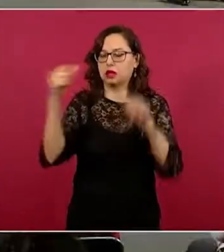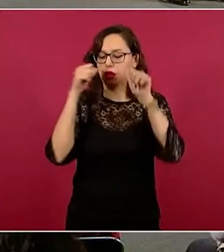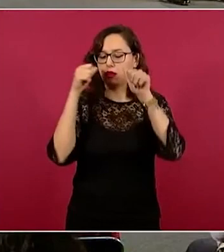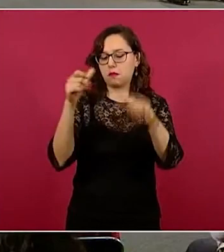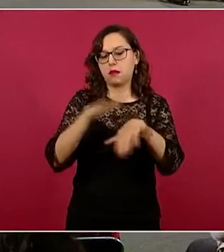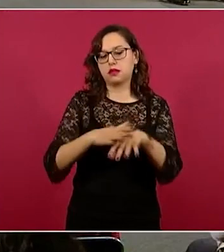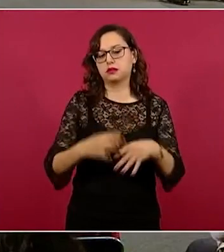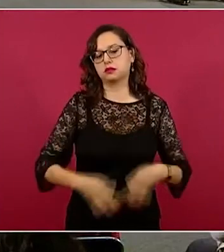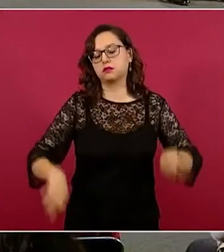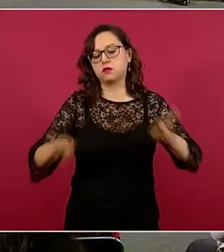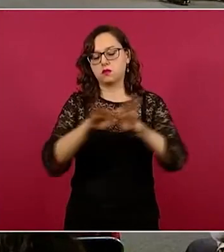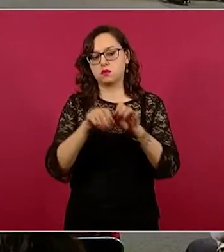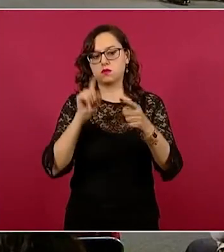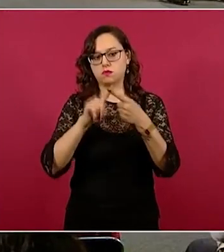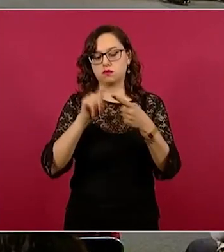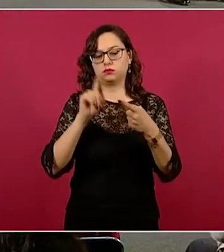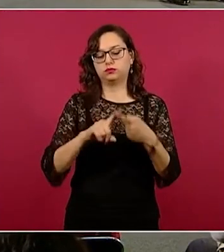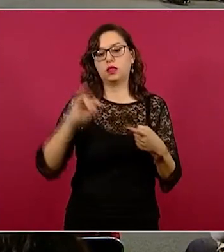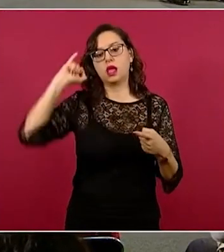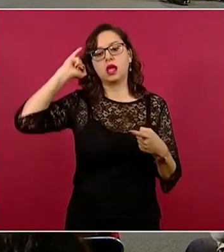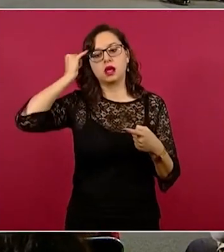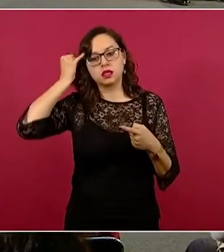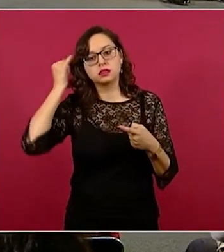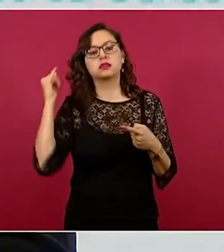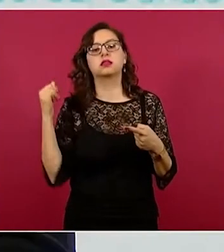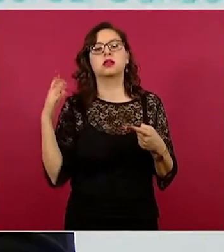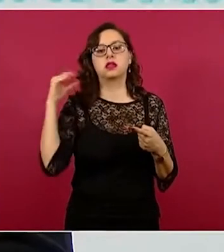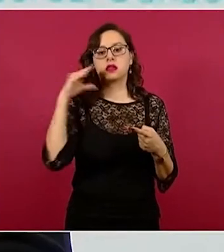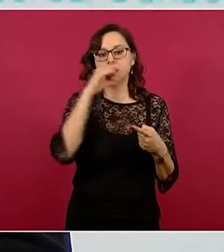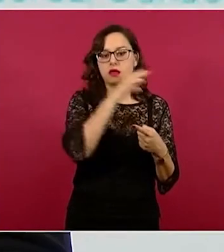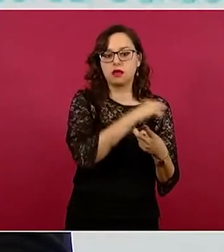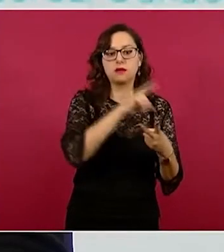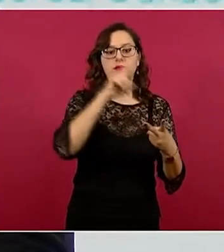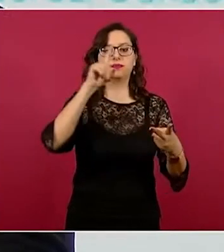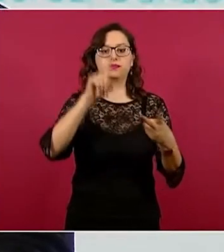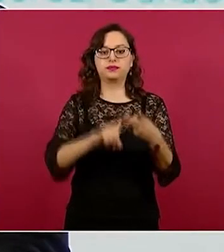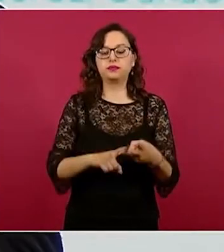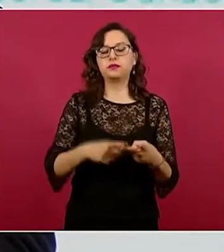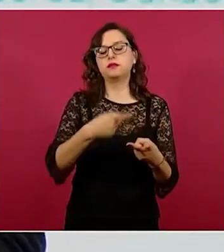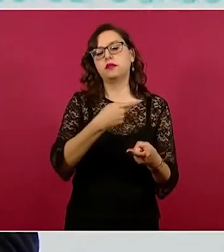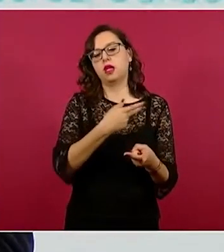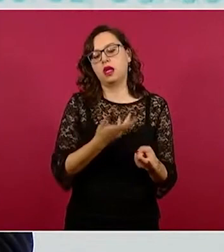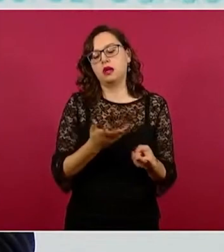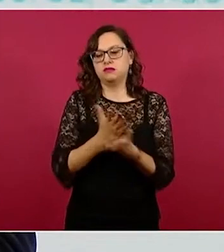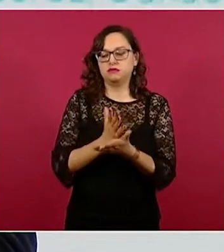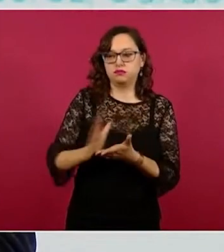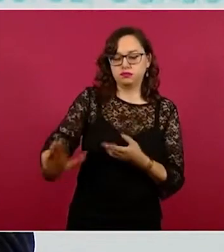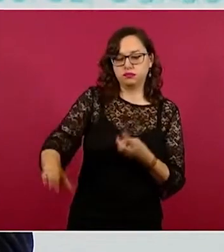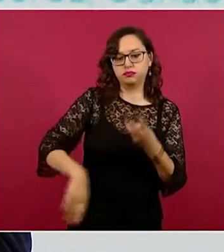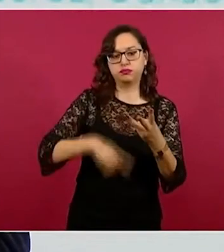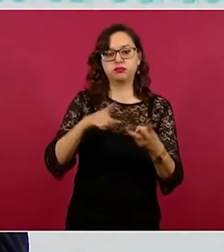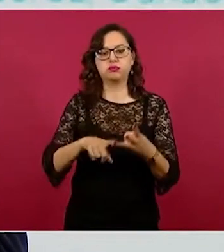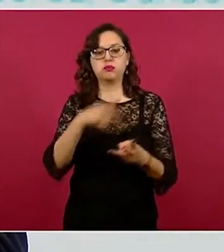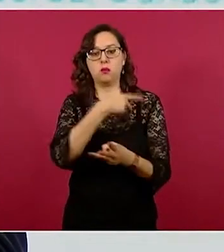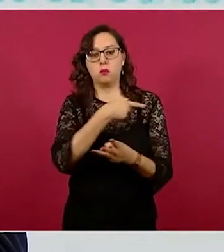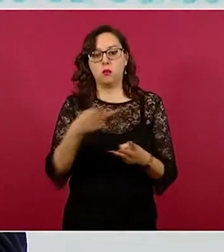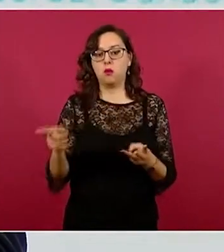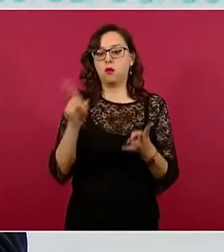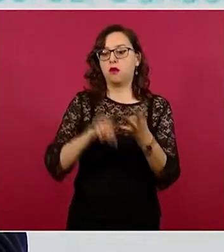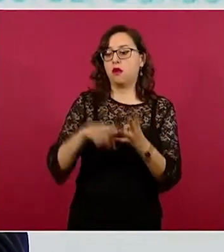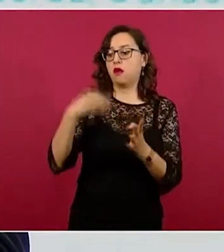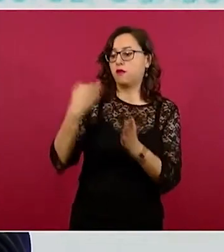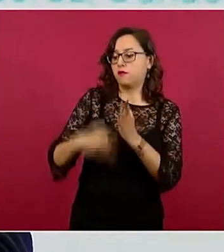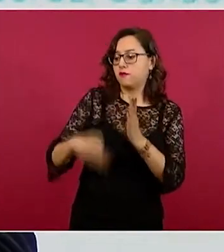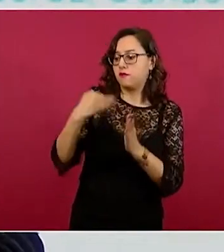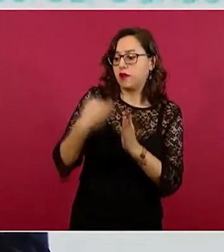presencia de comunidades indígenas y afromexicanas, grado de marginación, situación de pobreza, carencia de servicios básicos e